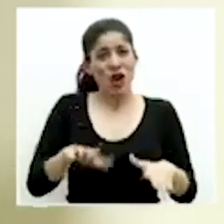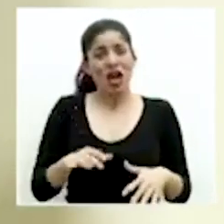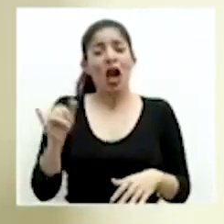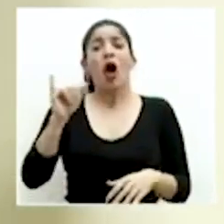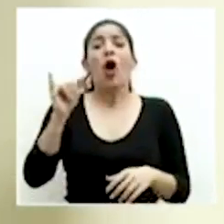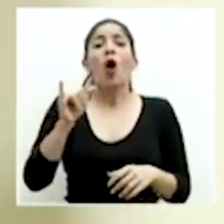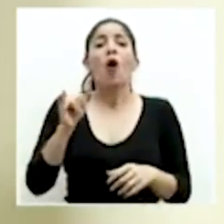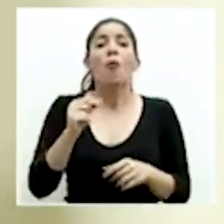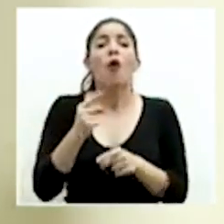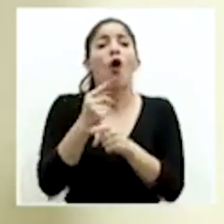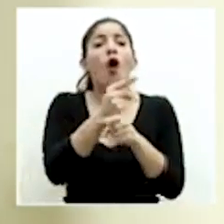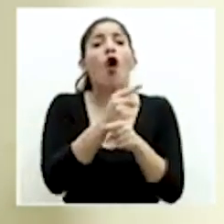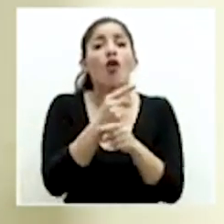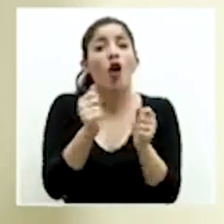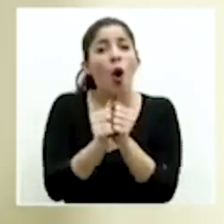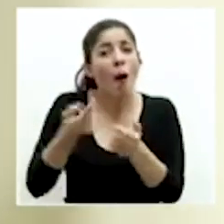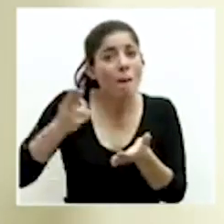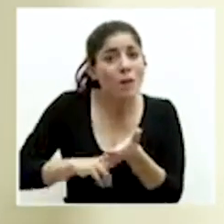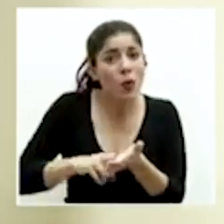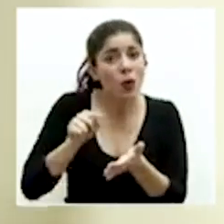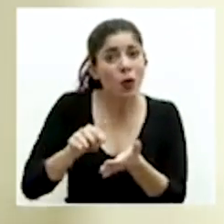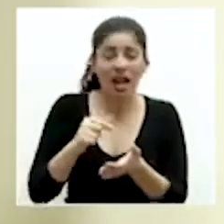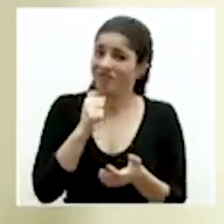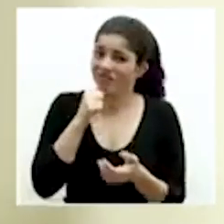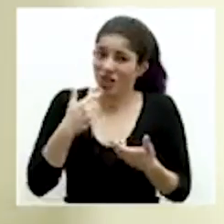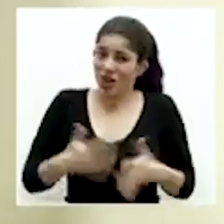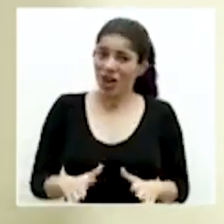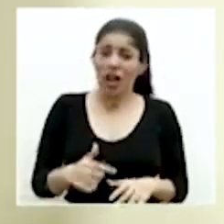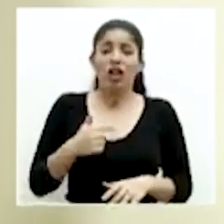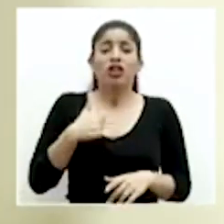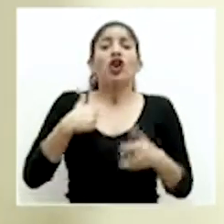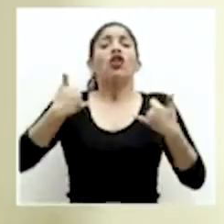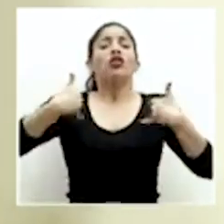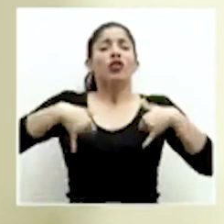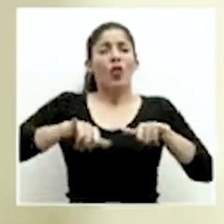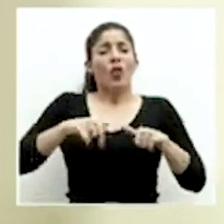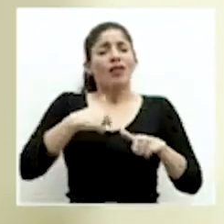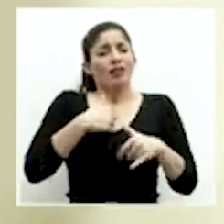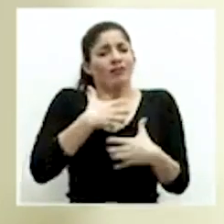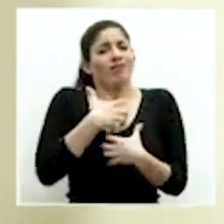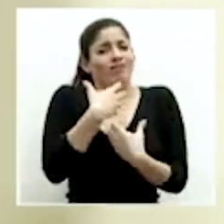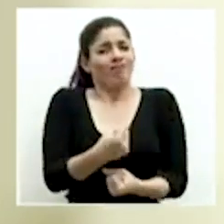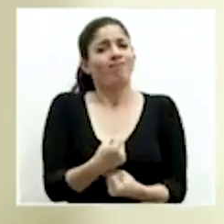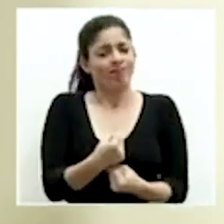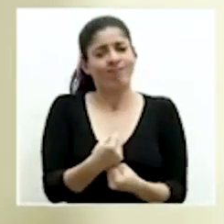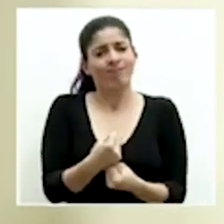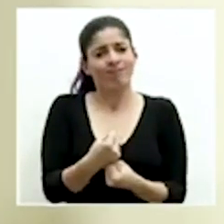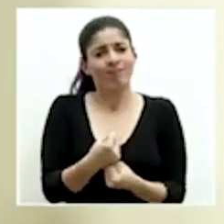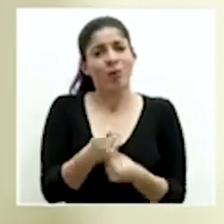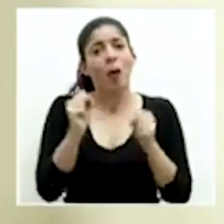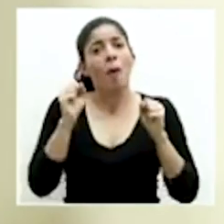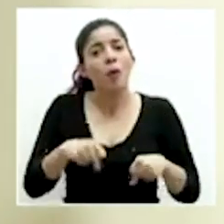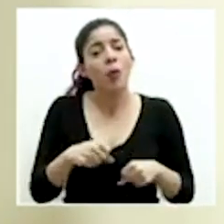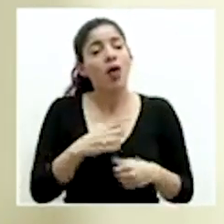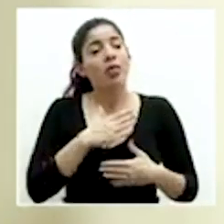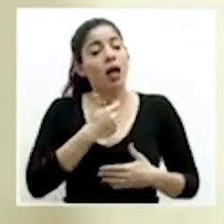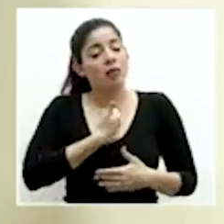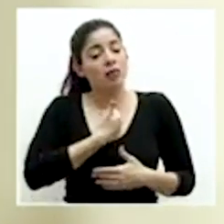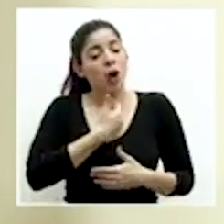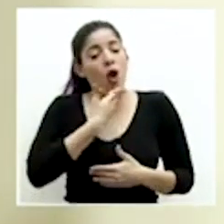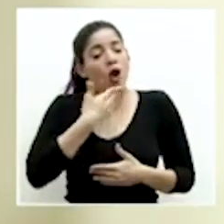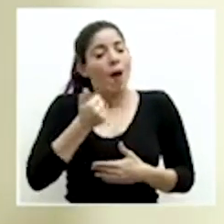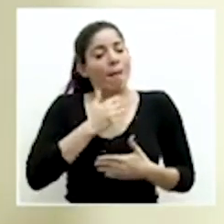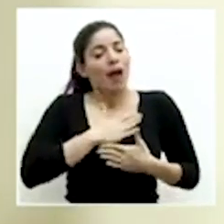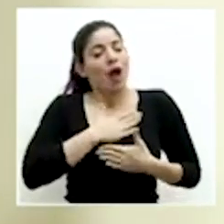corrección con una multa es lo que menos queremos. Yo todavía confío en que podamos sacar lo mejor de cada uno de